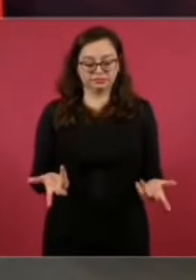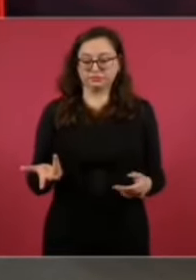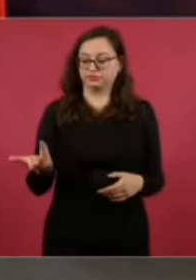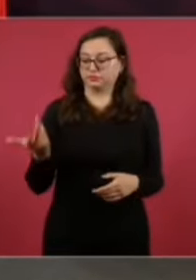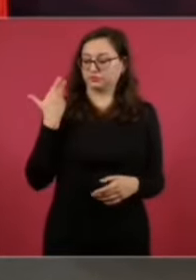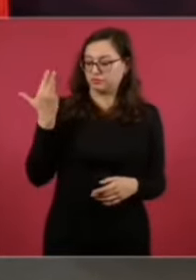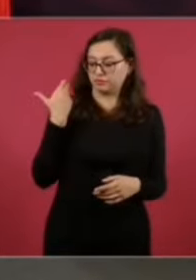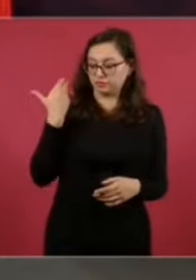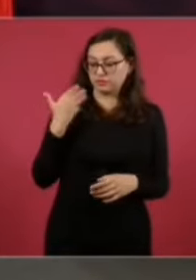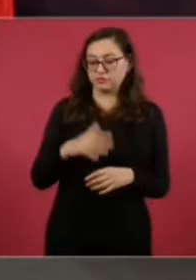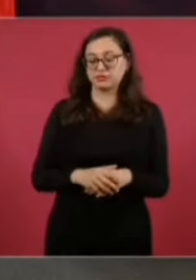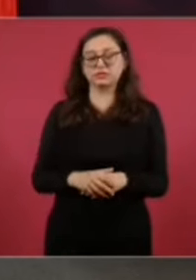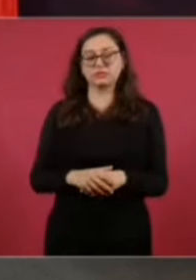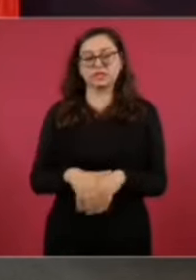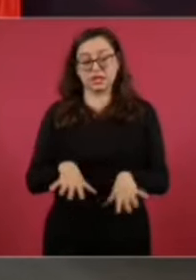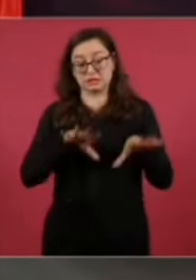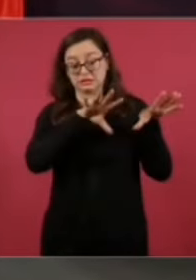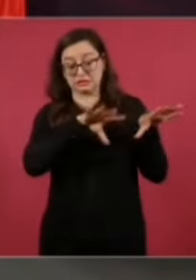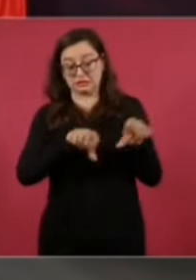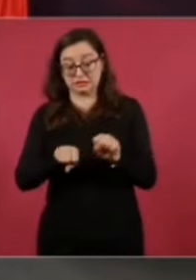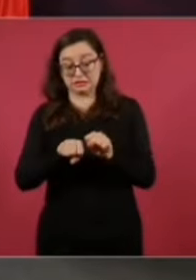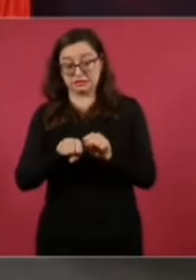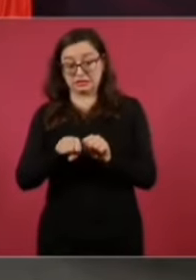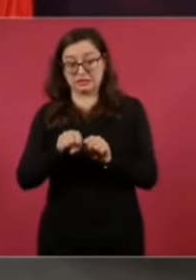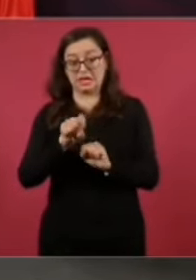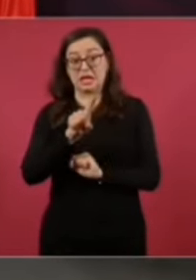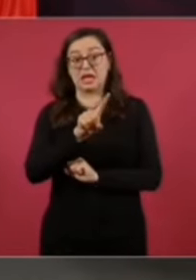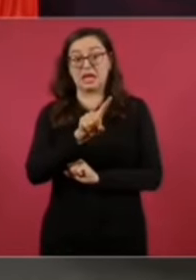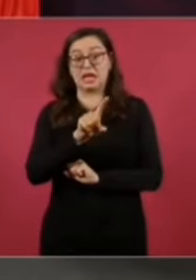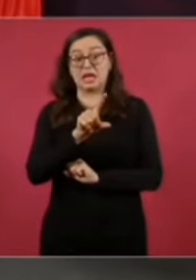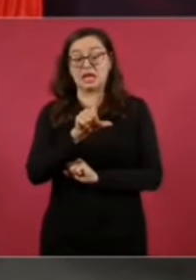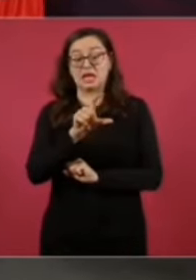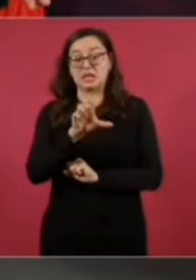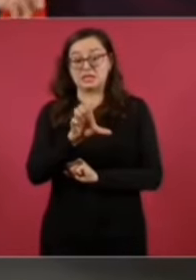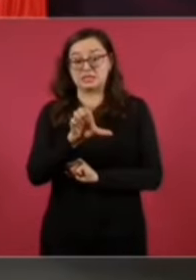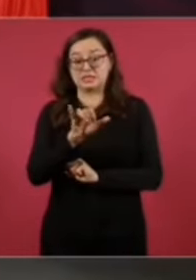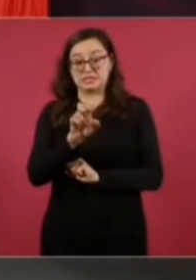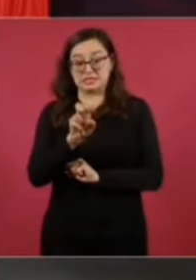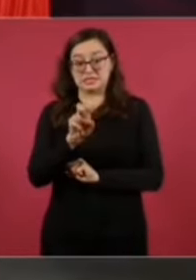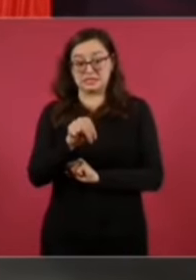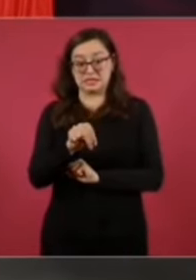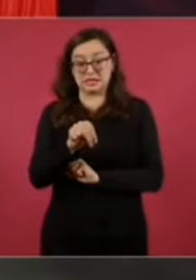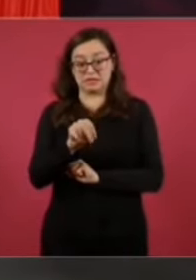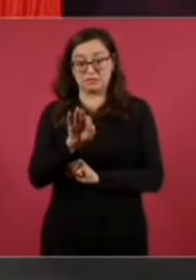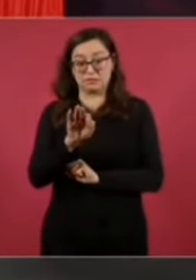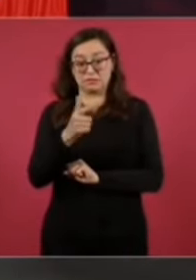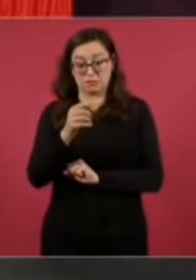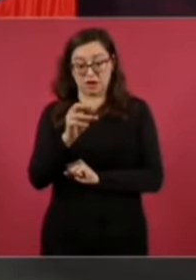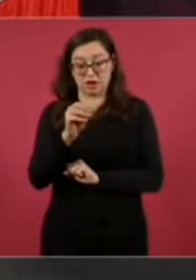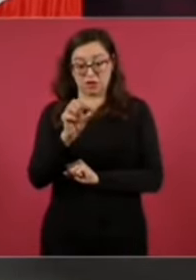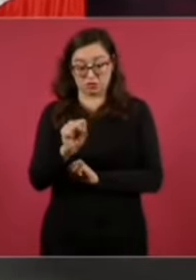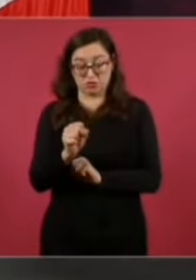que tenía que ver con el gobierno del licenciado Peña,